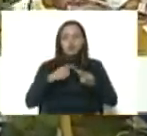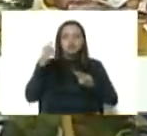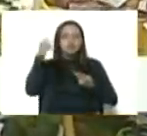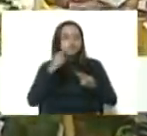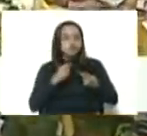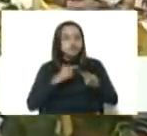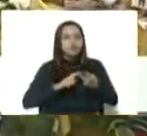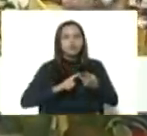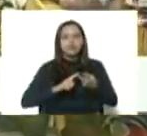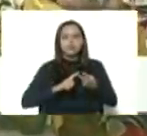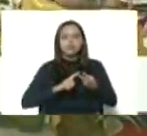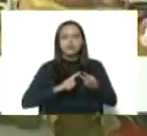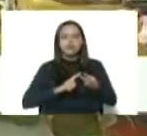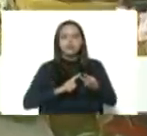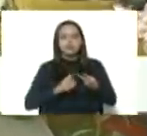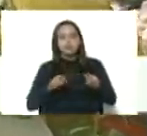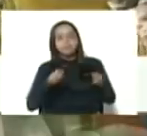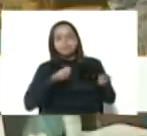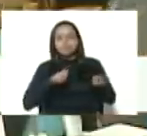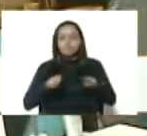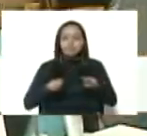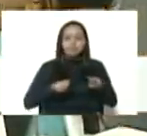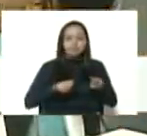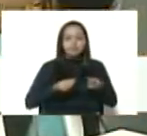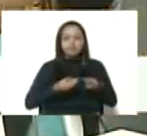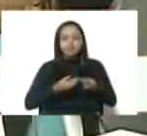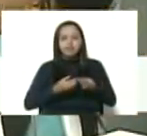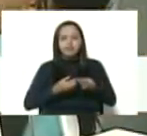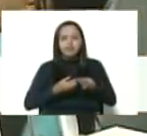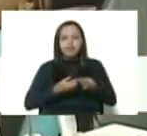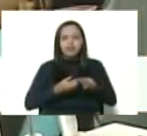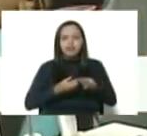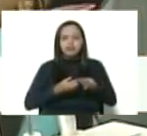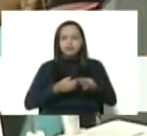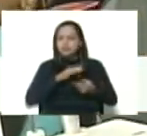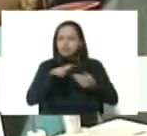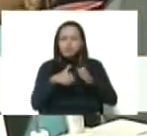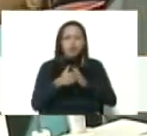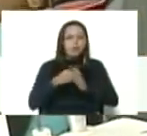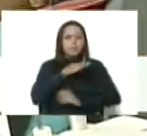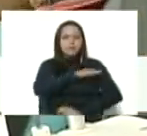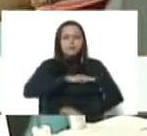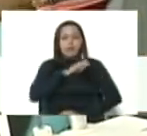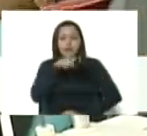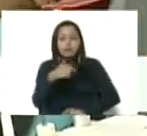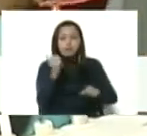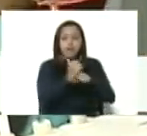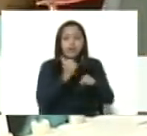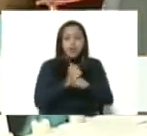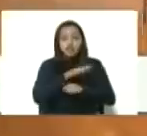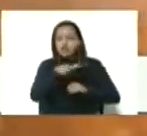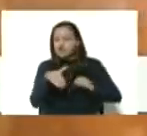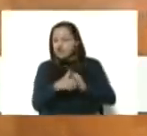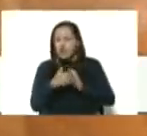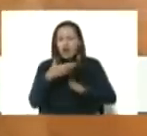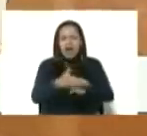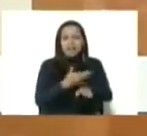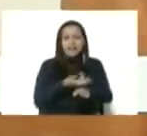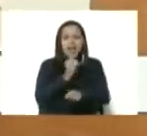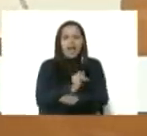misión Rivas. Realmente aquí funciona todo lo que usted ha